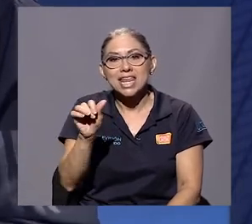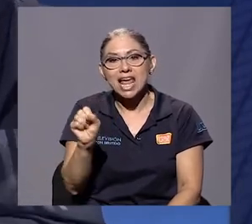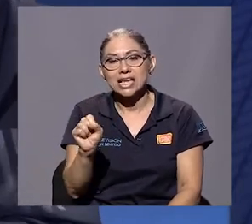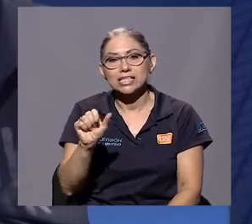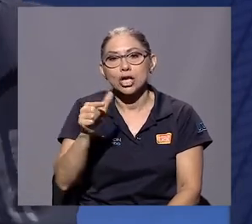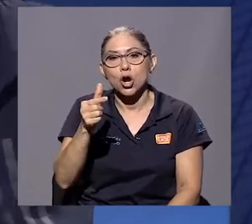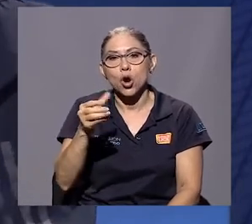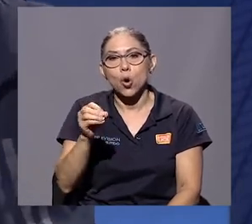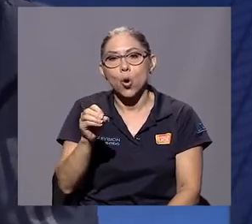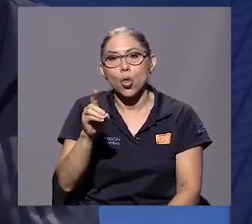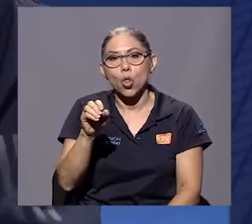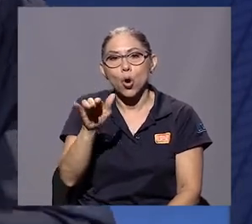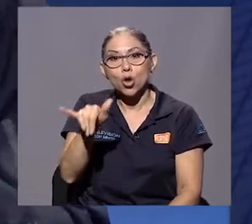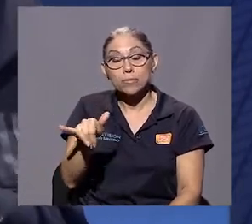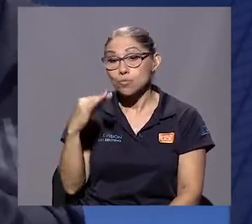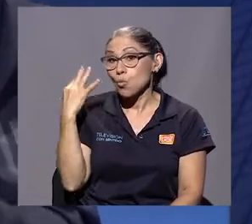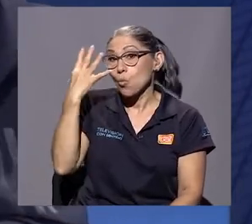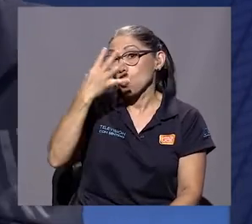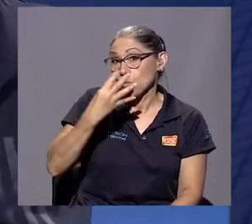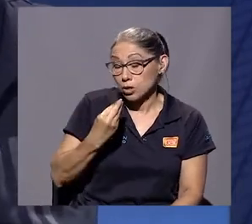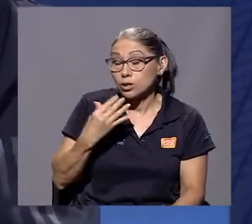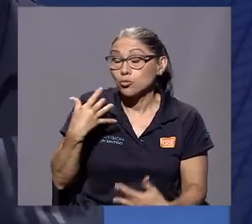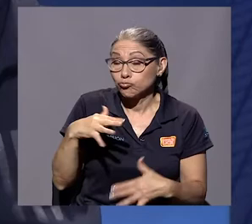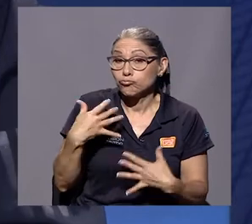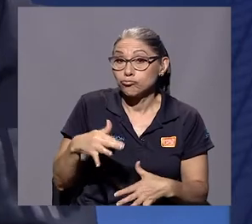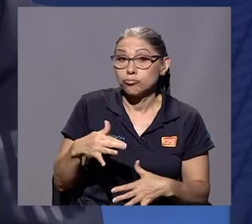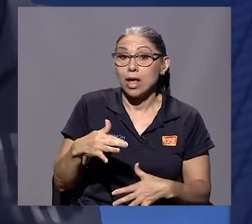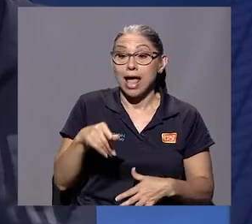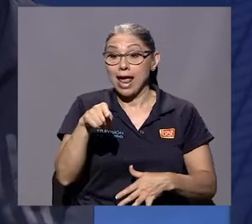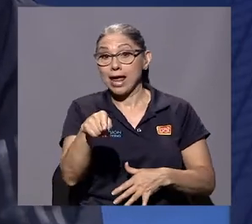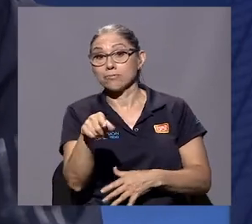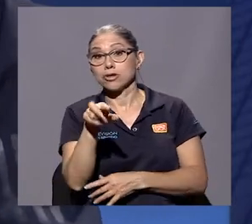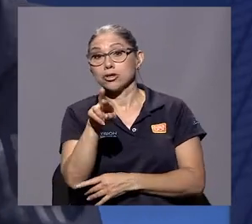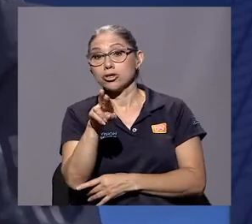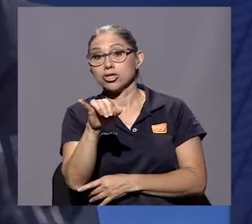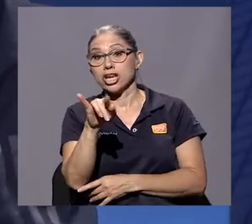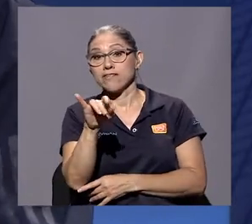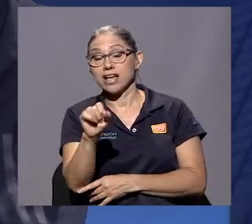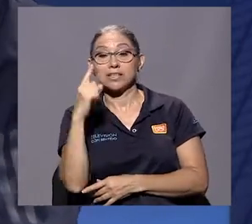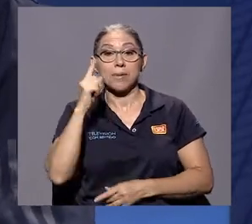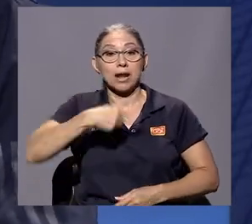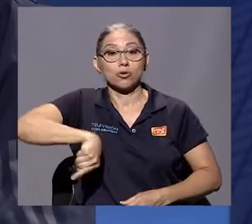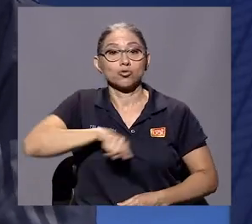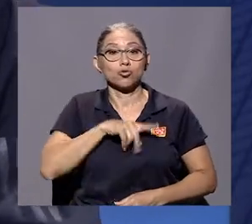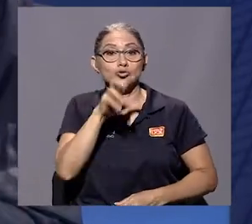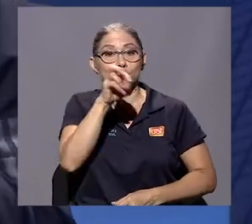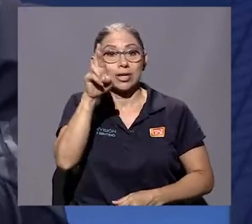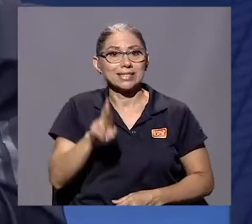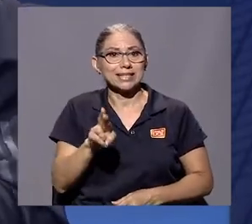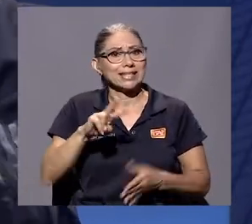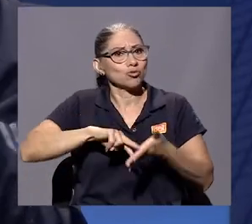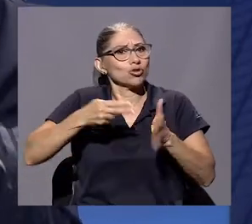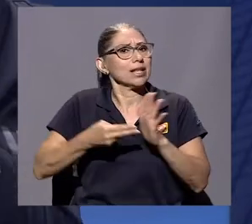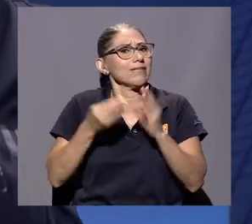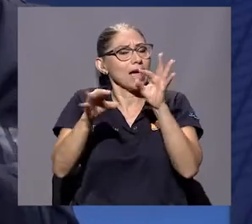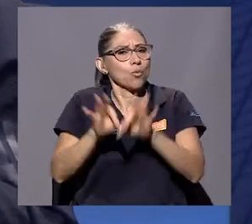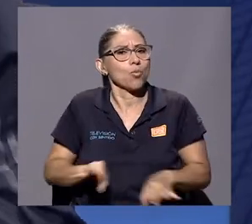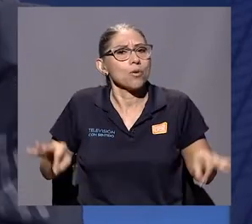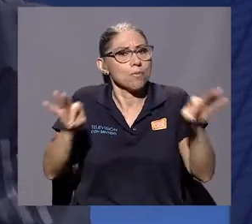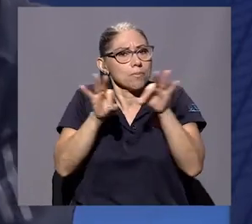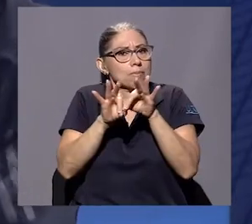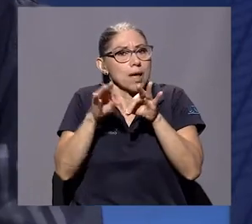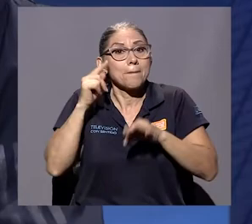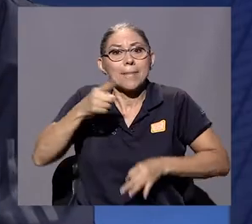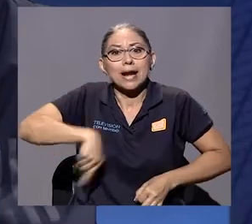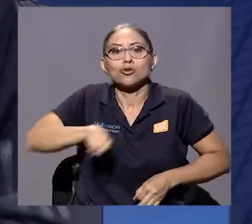colorido en Rivas y que tenía un significado para nosotros los costarricenses muy importante. Para nosotros más que para los